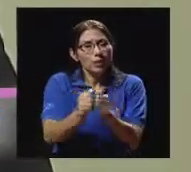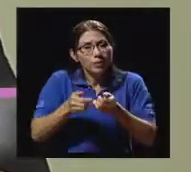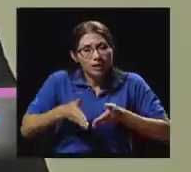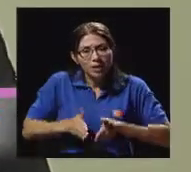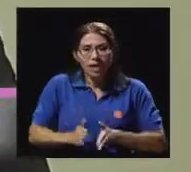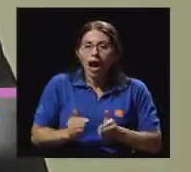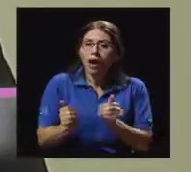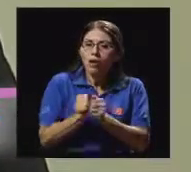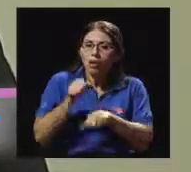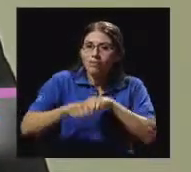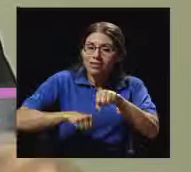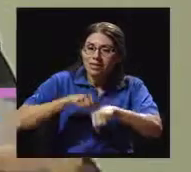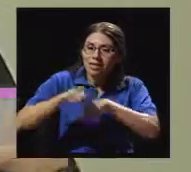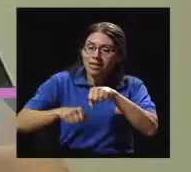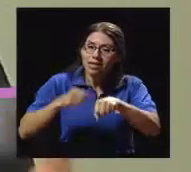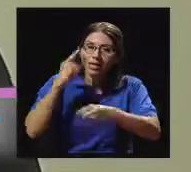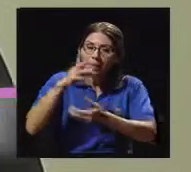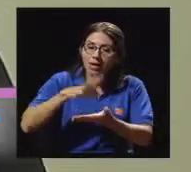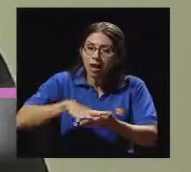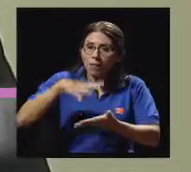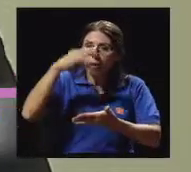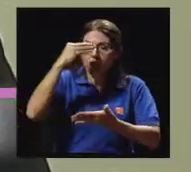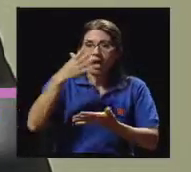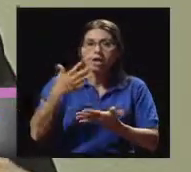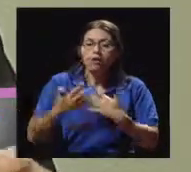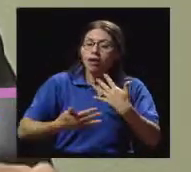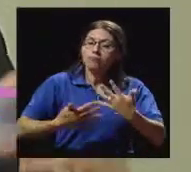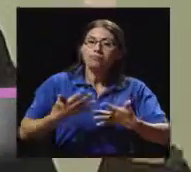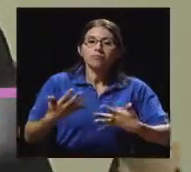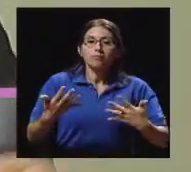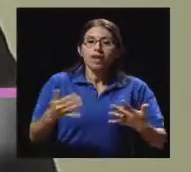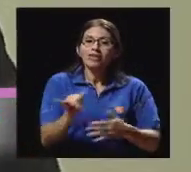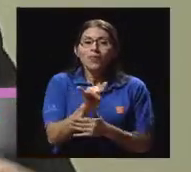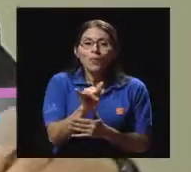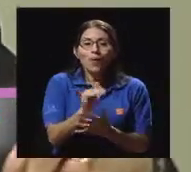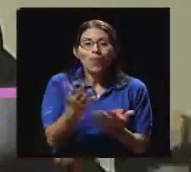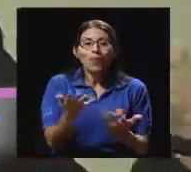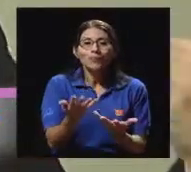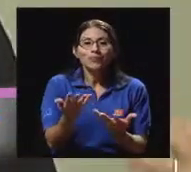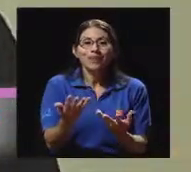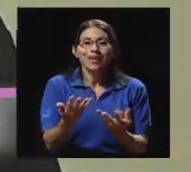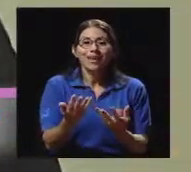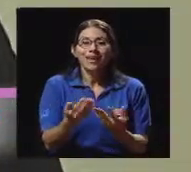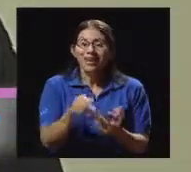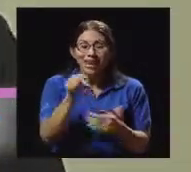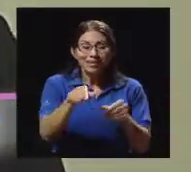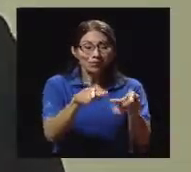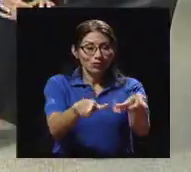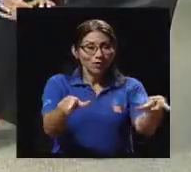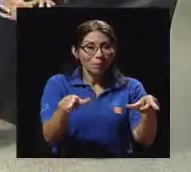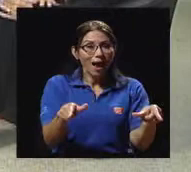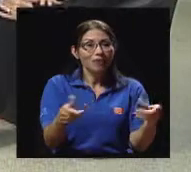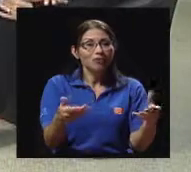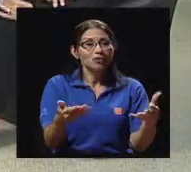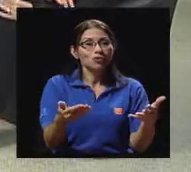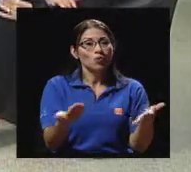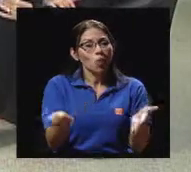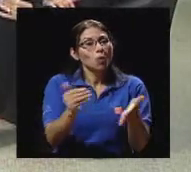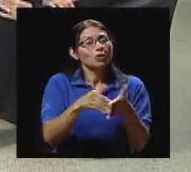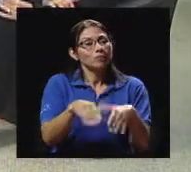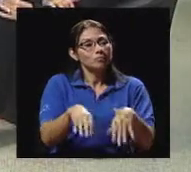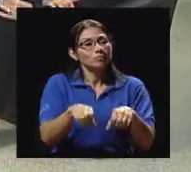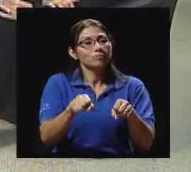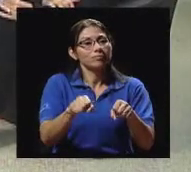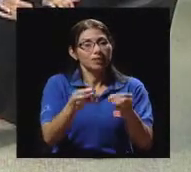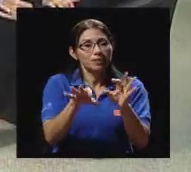que aprenda a andar o a que ande un ratito, ¿verdad? Es como rescatar esos espacios, que son